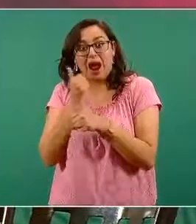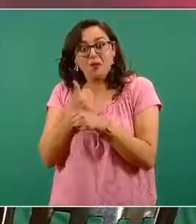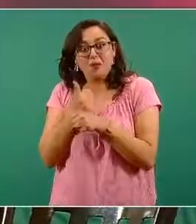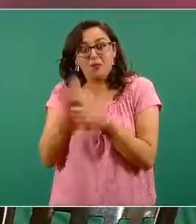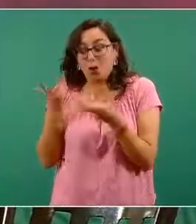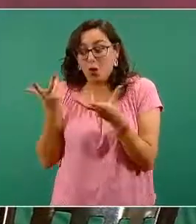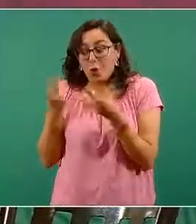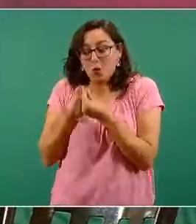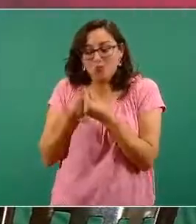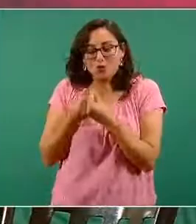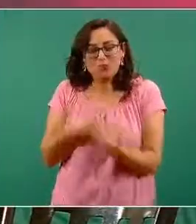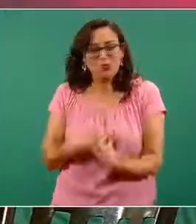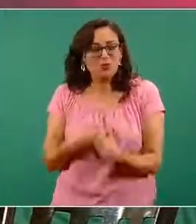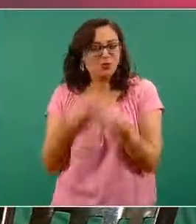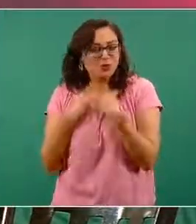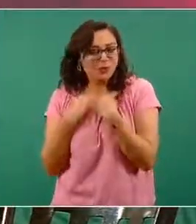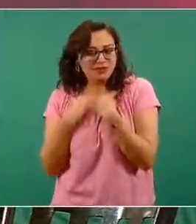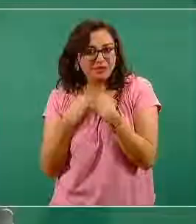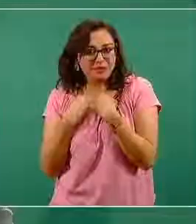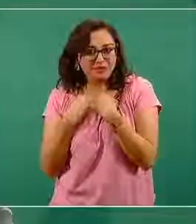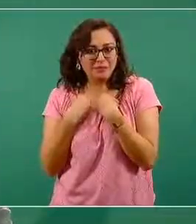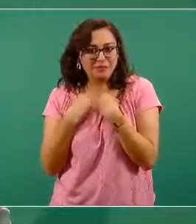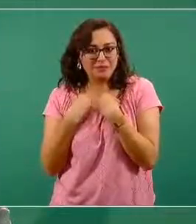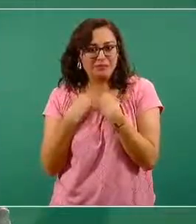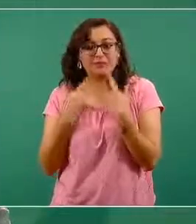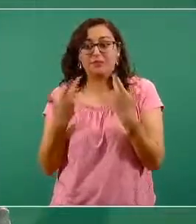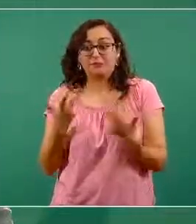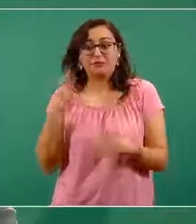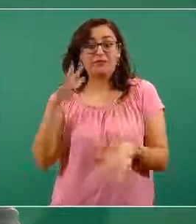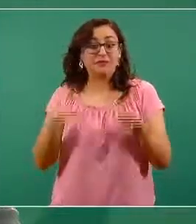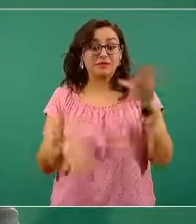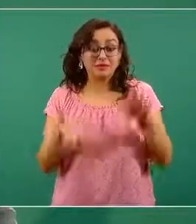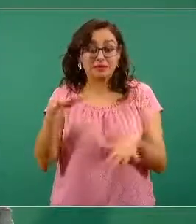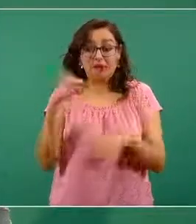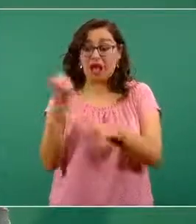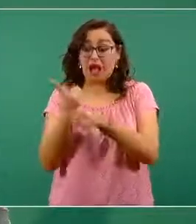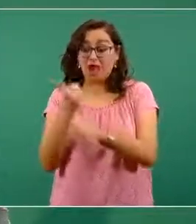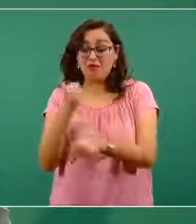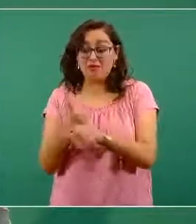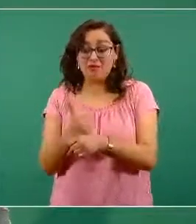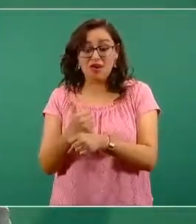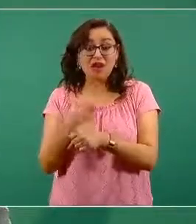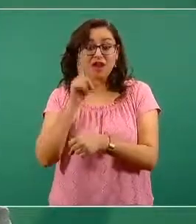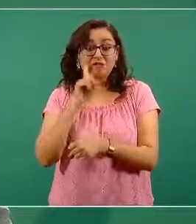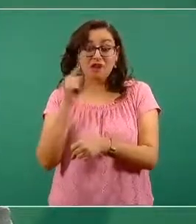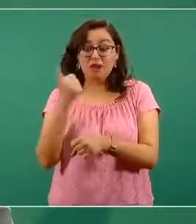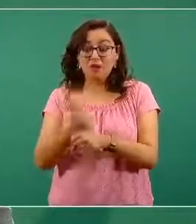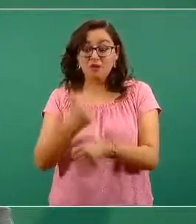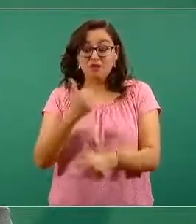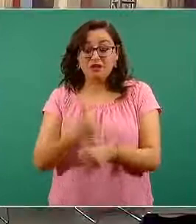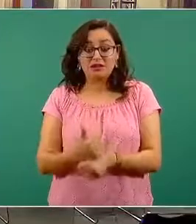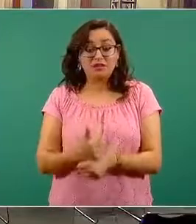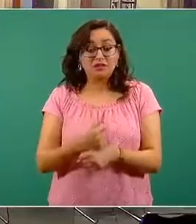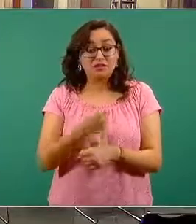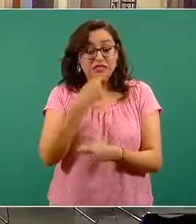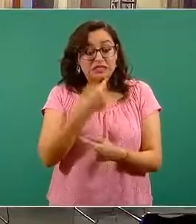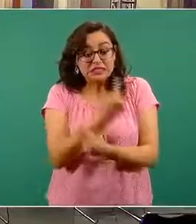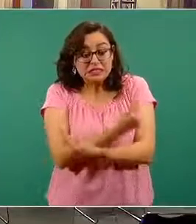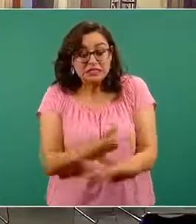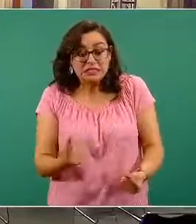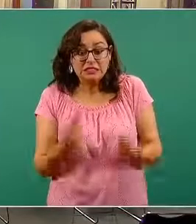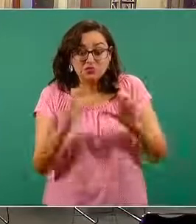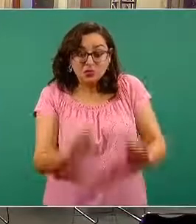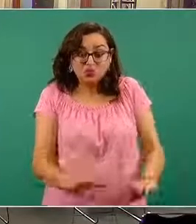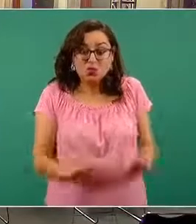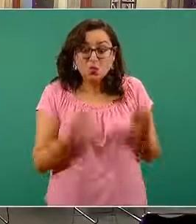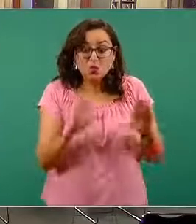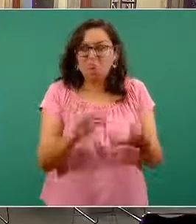fungen en muchas ocasiones como las personas cuidadoras de los pequeños de la casa y por eso esta